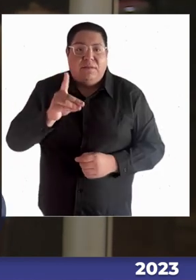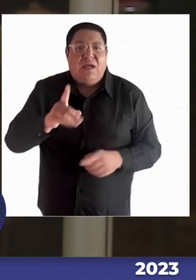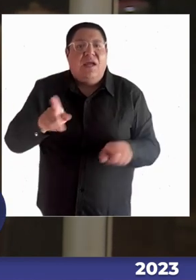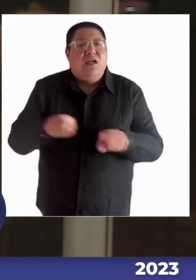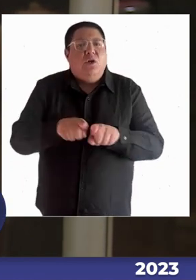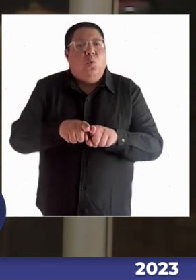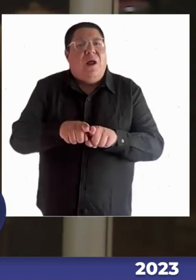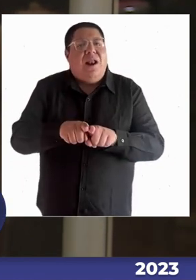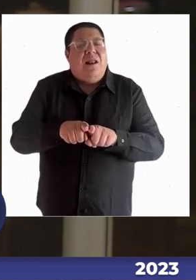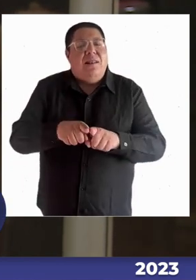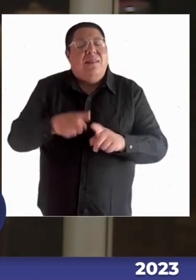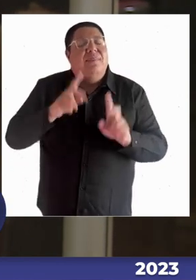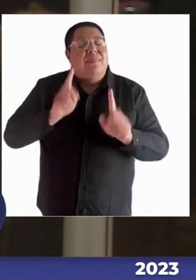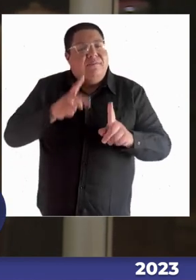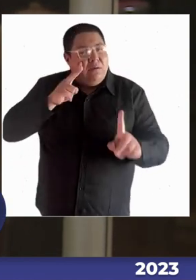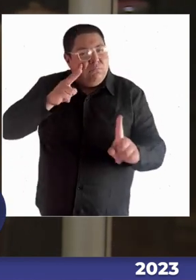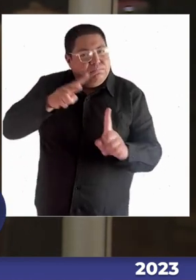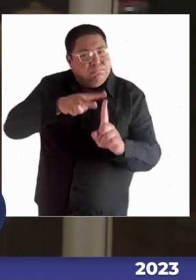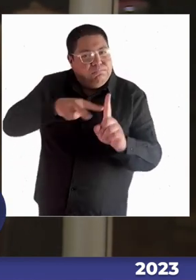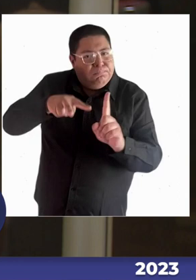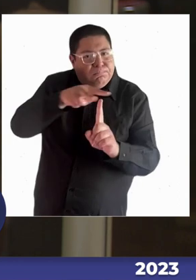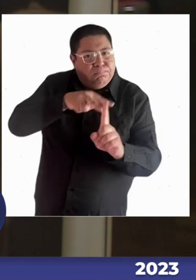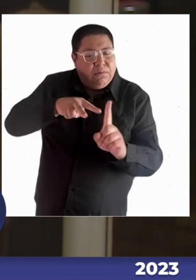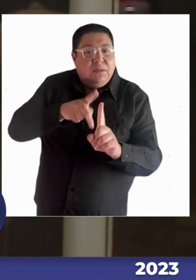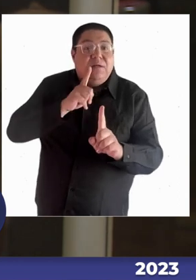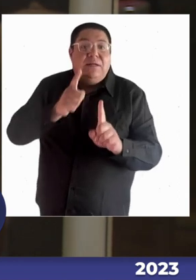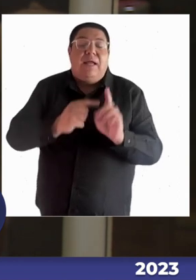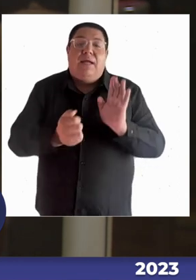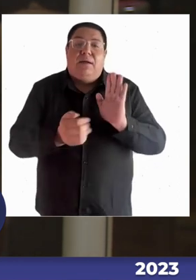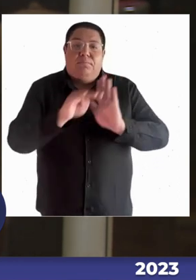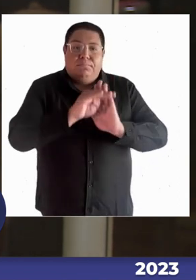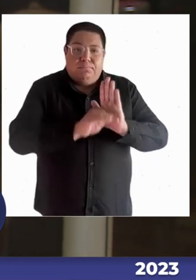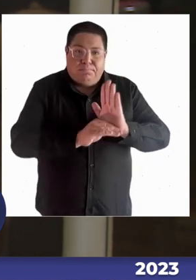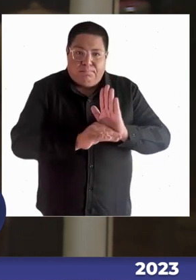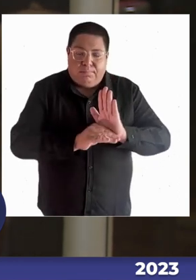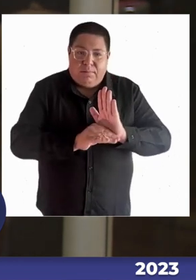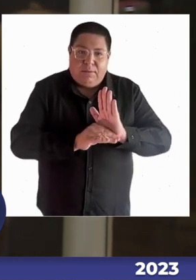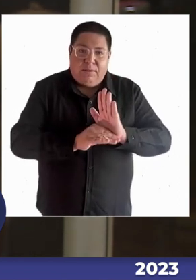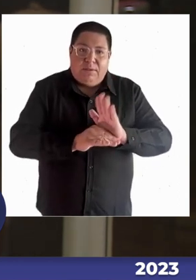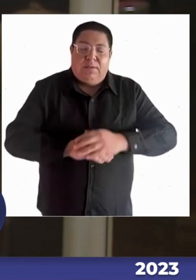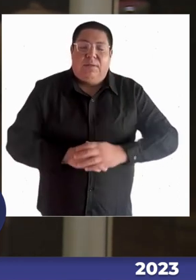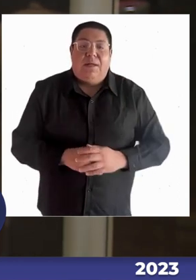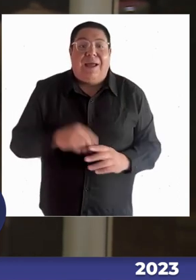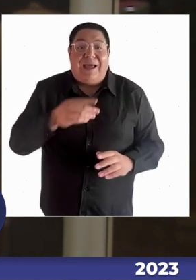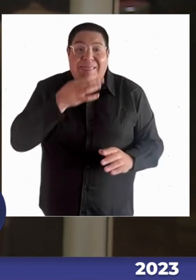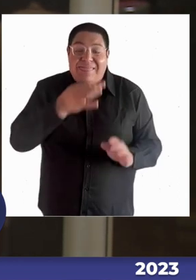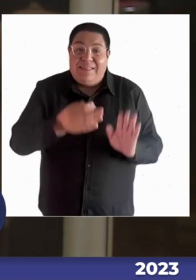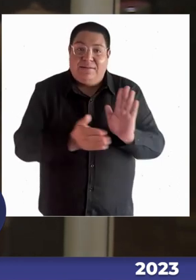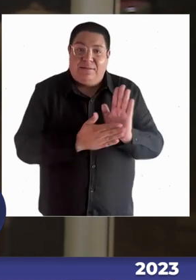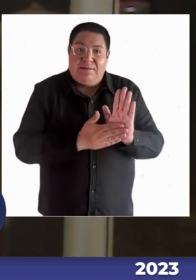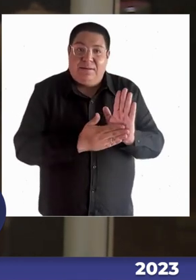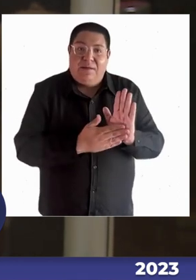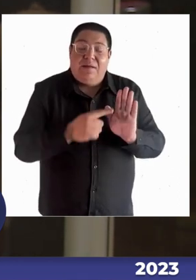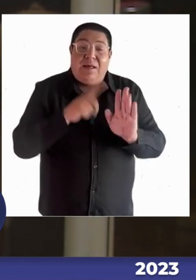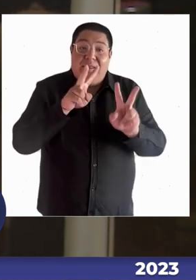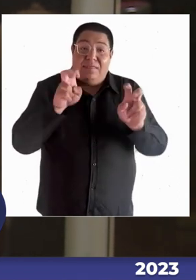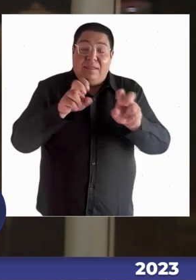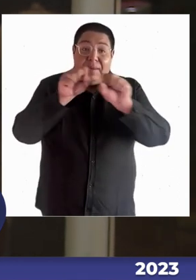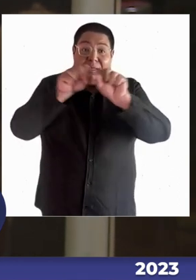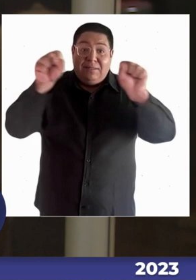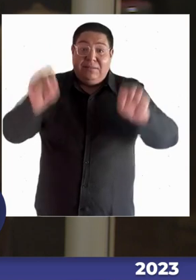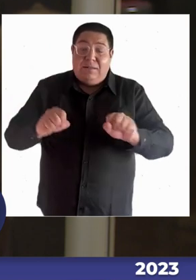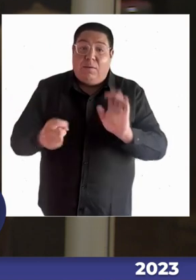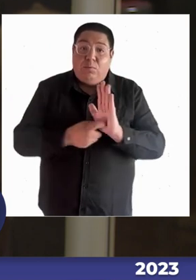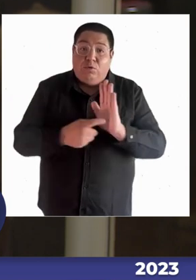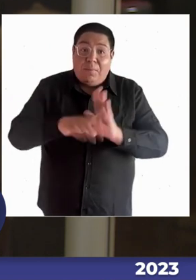un seguimiento a como las declaraciones, ¿verdad? Y se señalaba en ese momento que para ser el sistema educativo más inclusivo